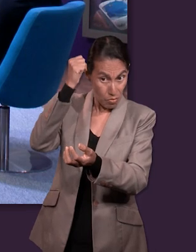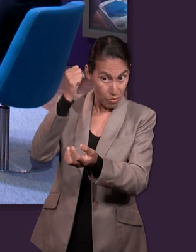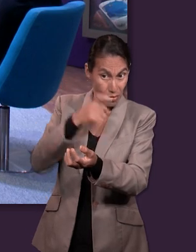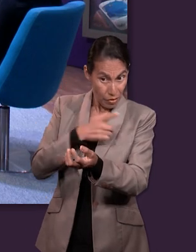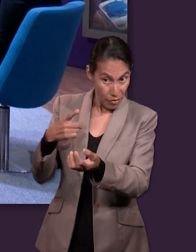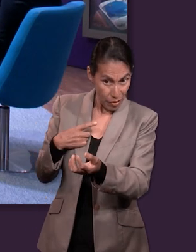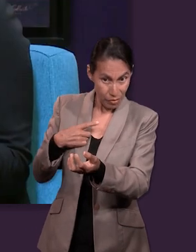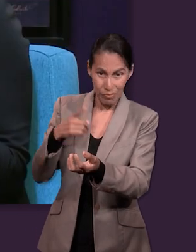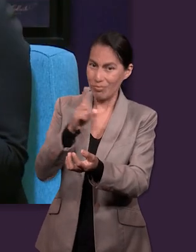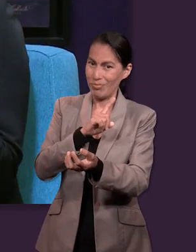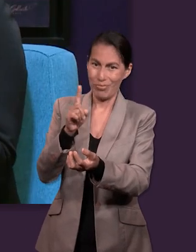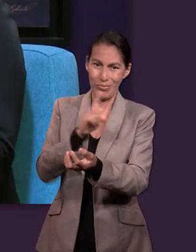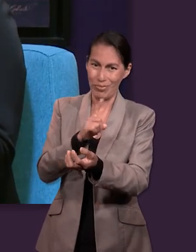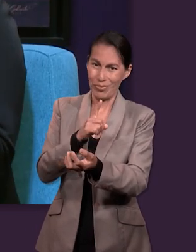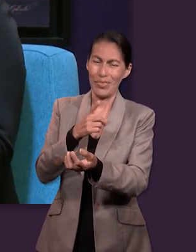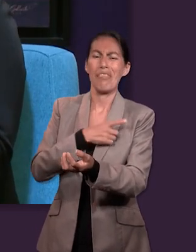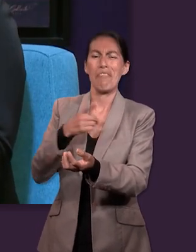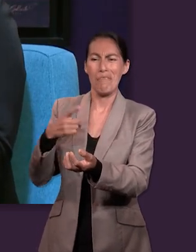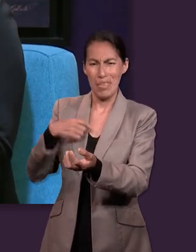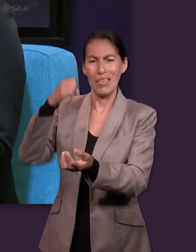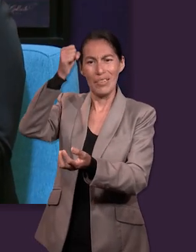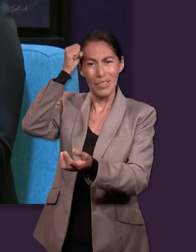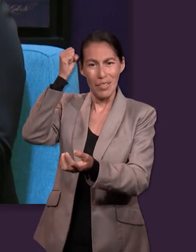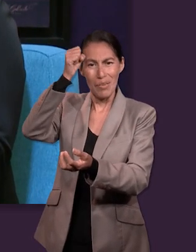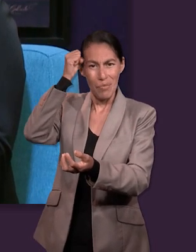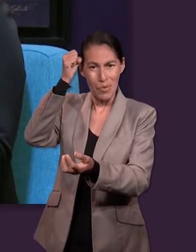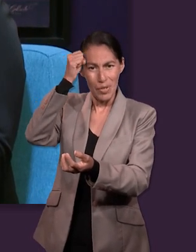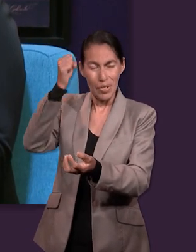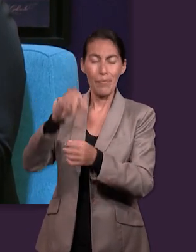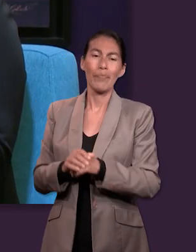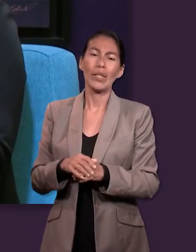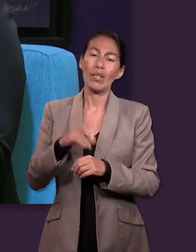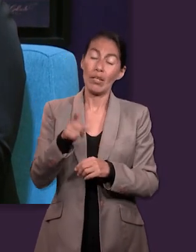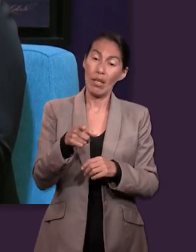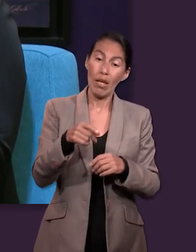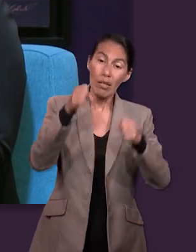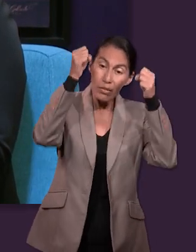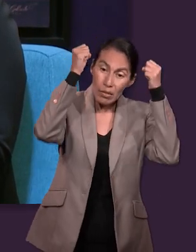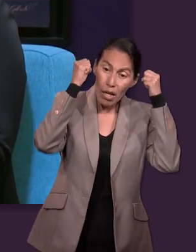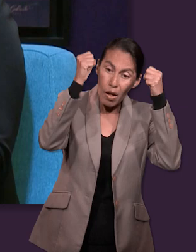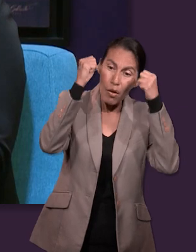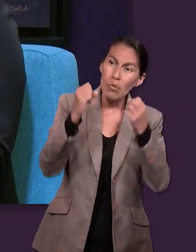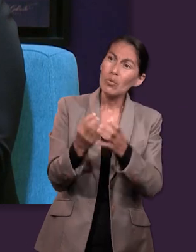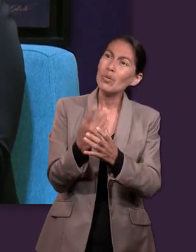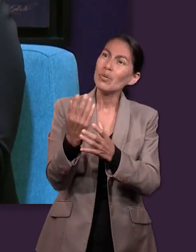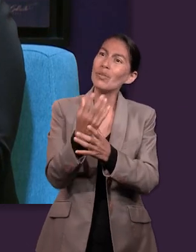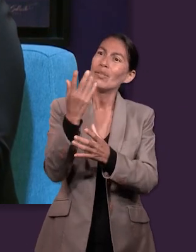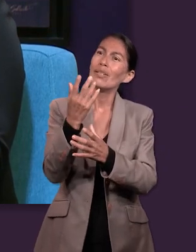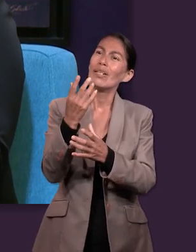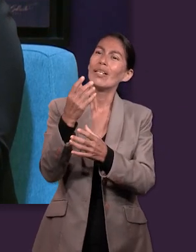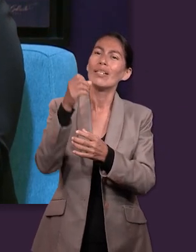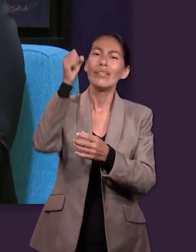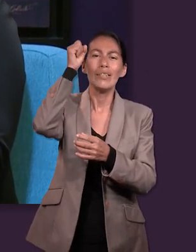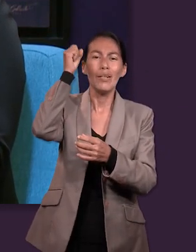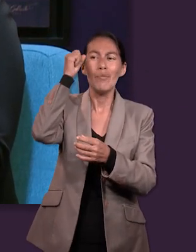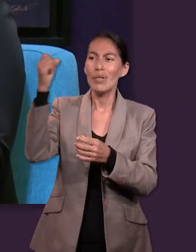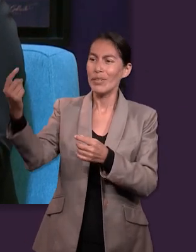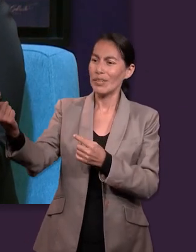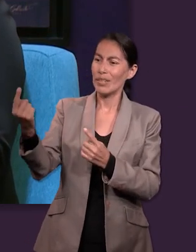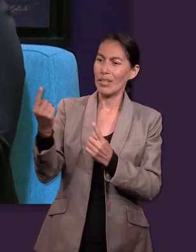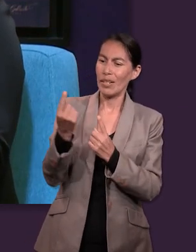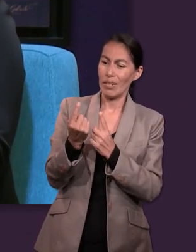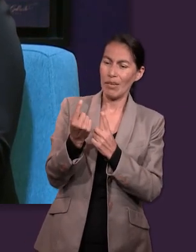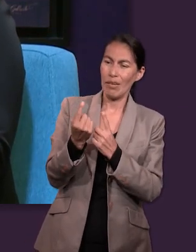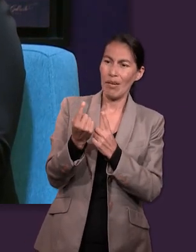ser Saúl, debía ser Samuel. Y en el momento en el que Saúl terminaba de celebrar el sacrificio, llegó Samuel. Saúl salió a